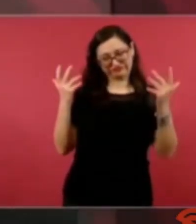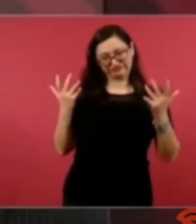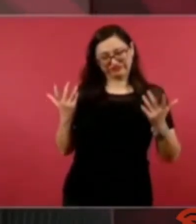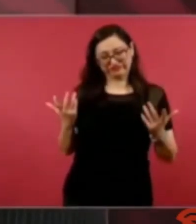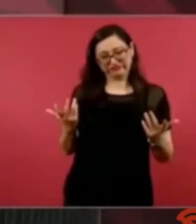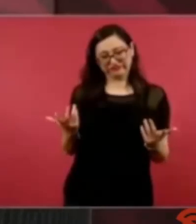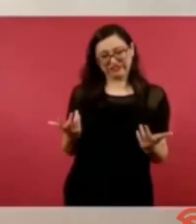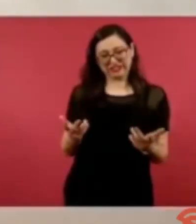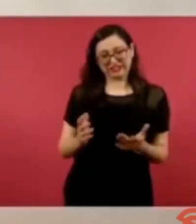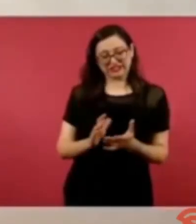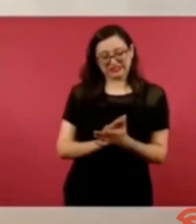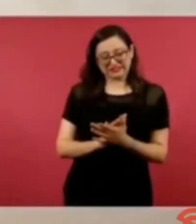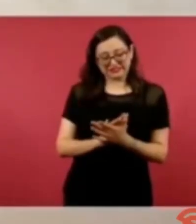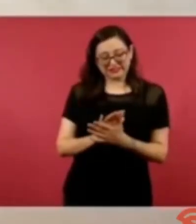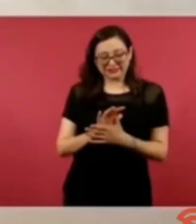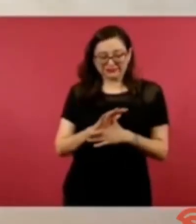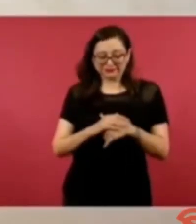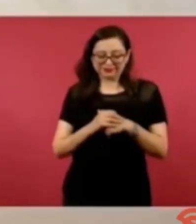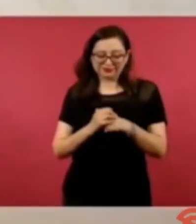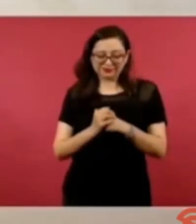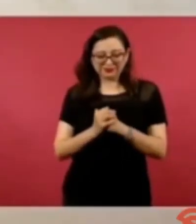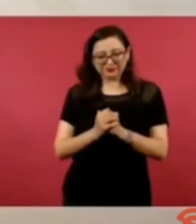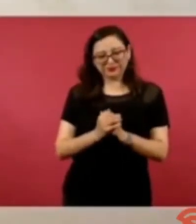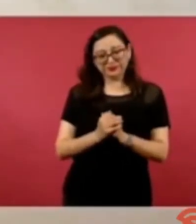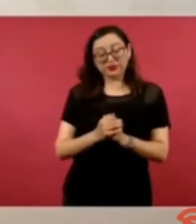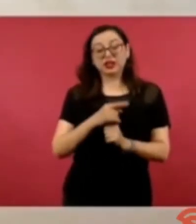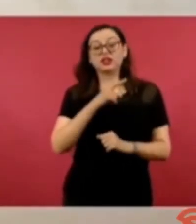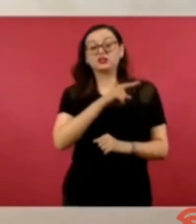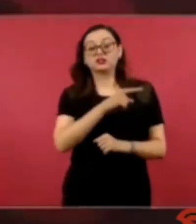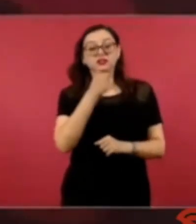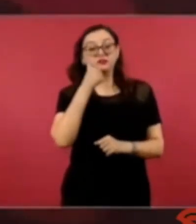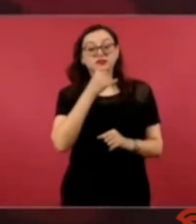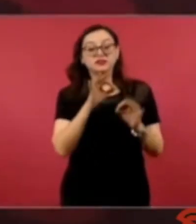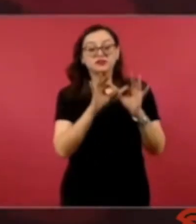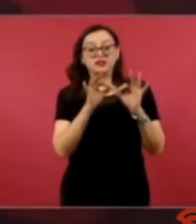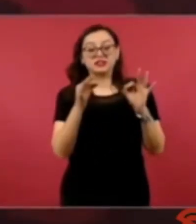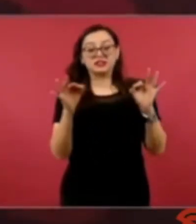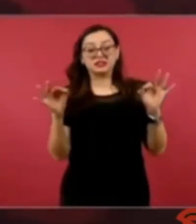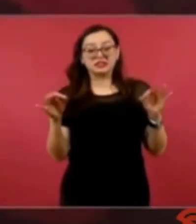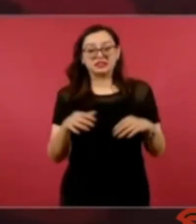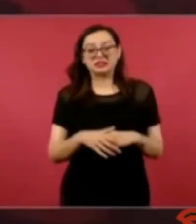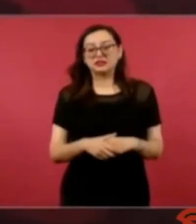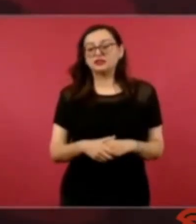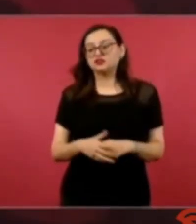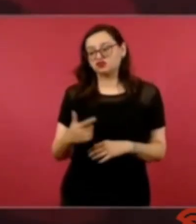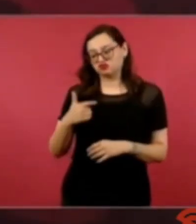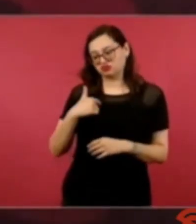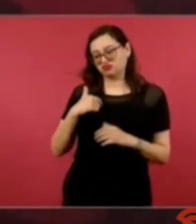tenían una palabra la frase yo doy para más